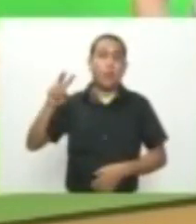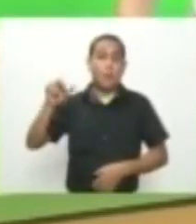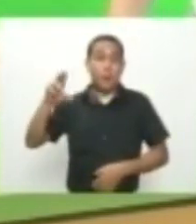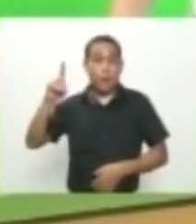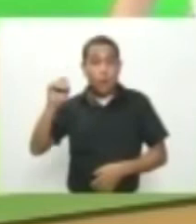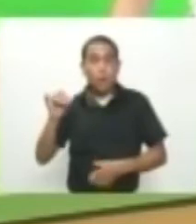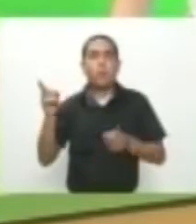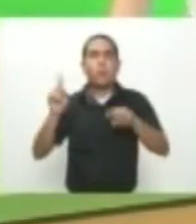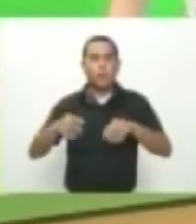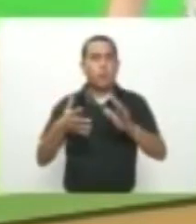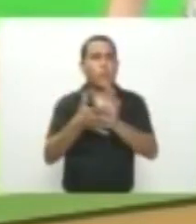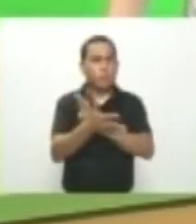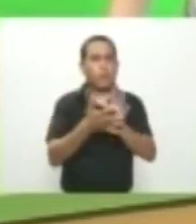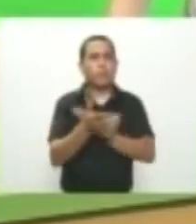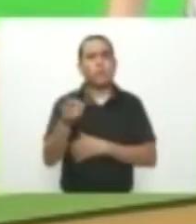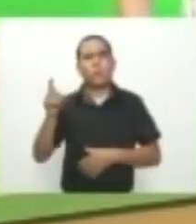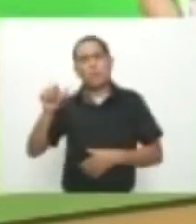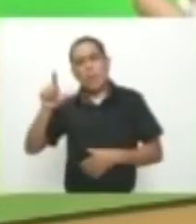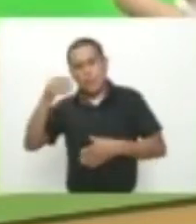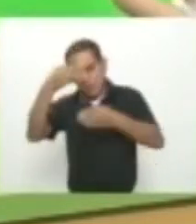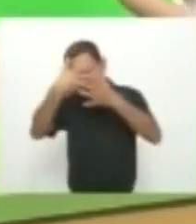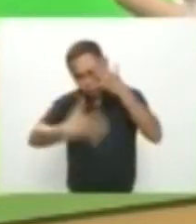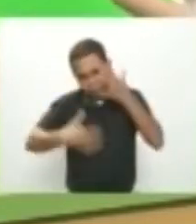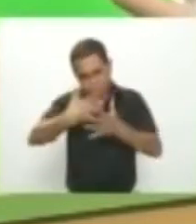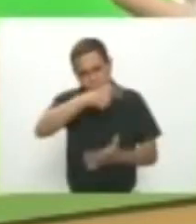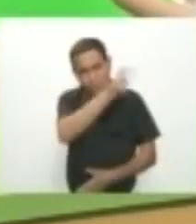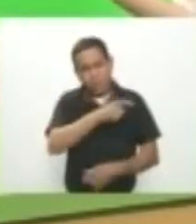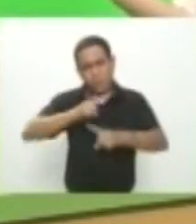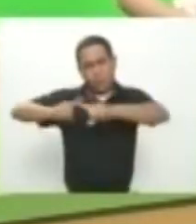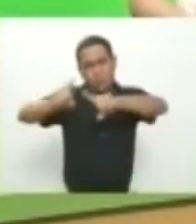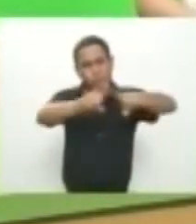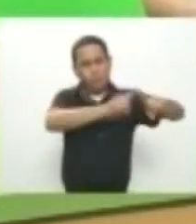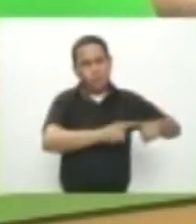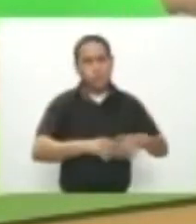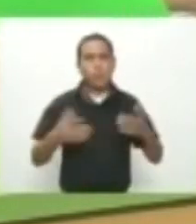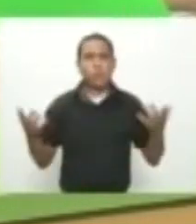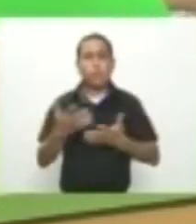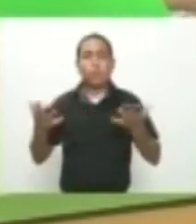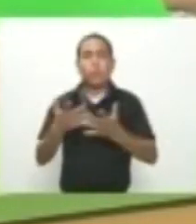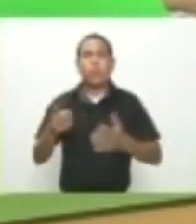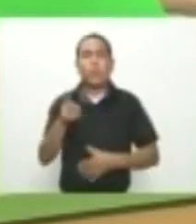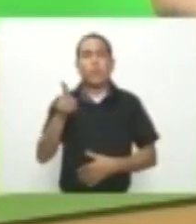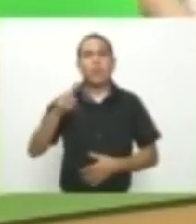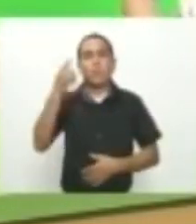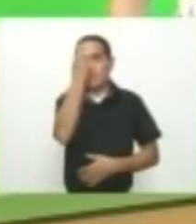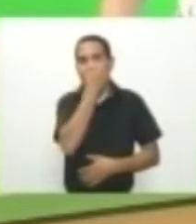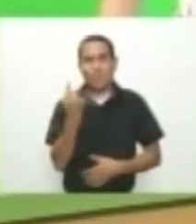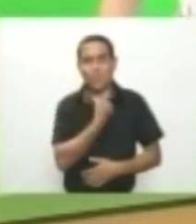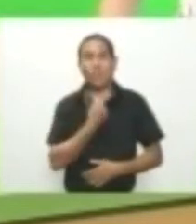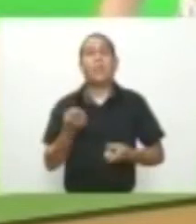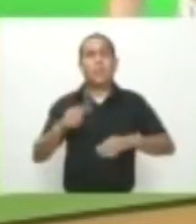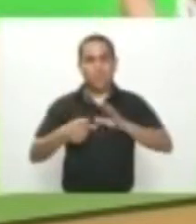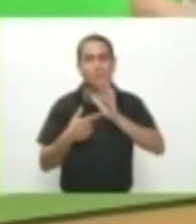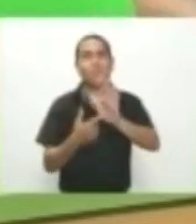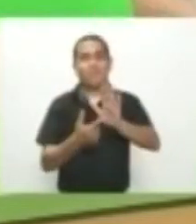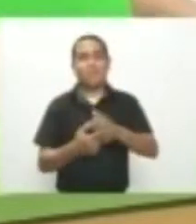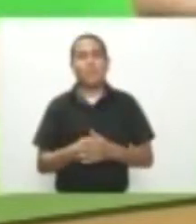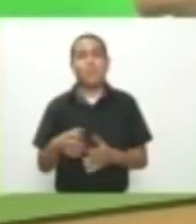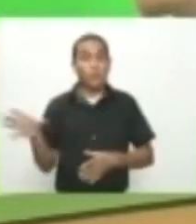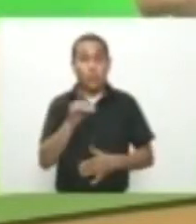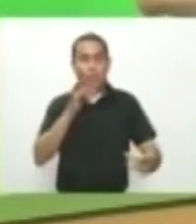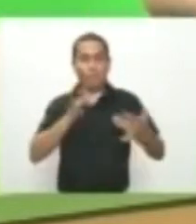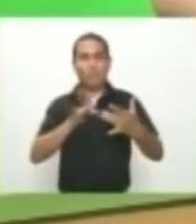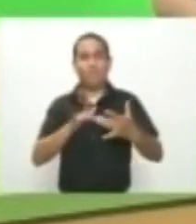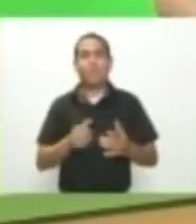Hazmeidi Sania Valentina Y Marta Mosquera Ellos desde Salamanca Todos conectados Con nosotros Vamos entonces